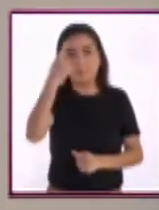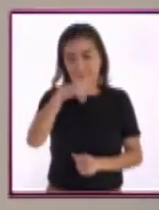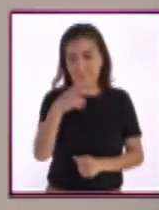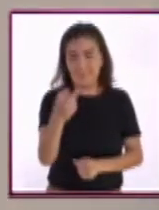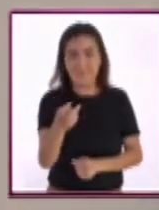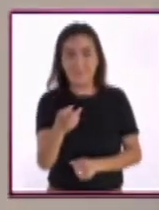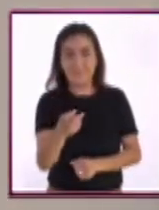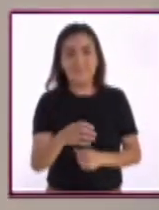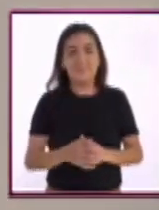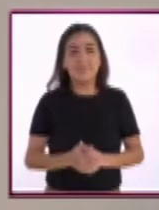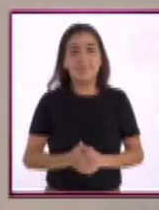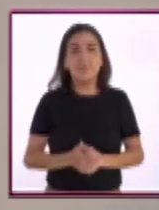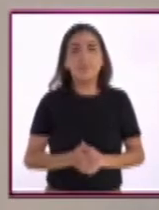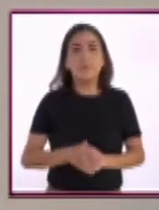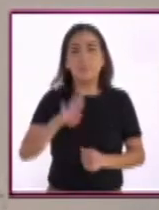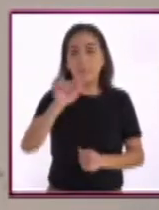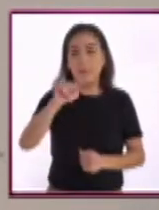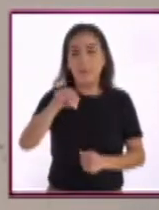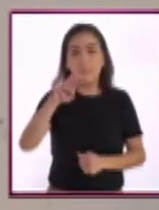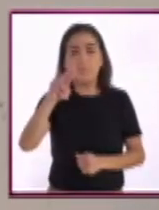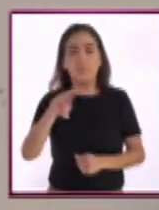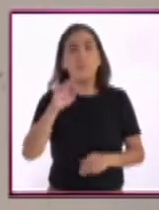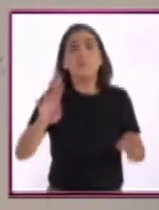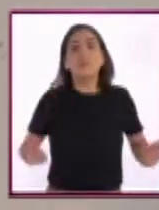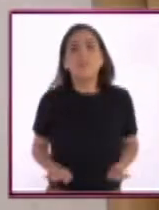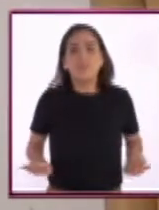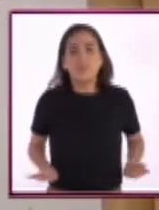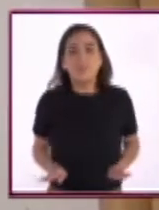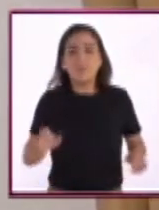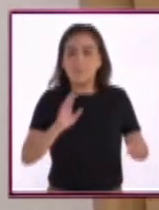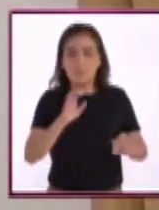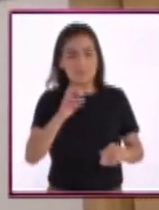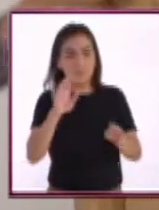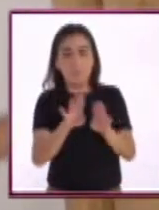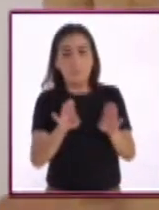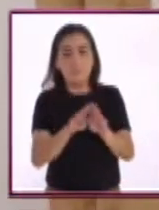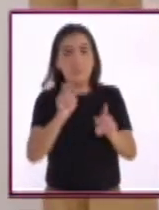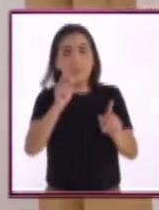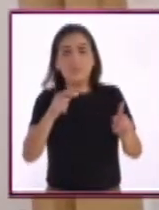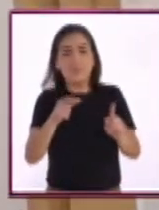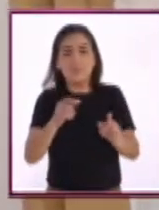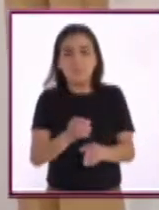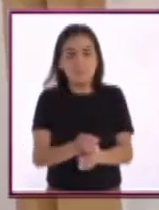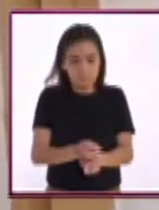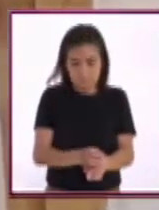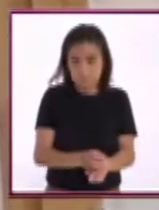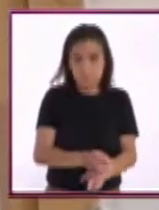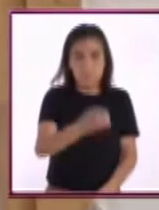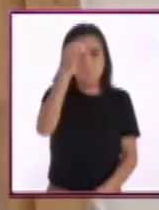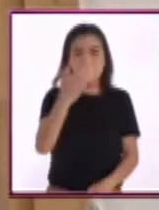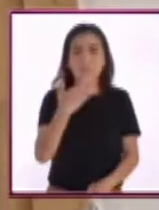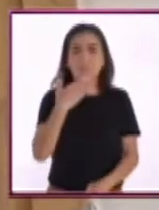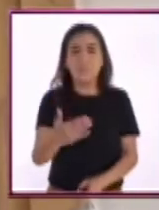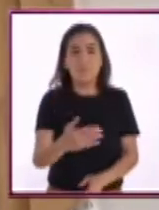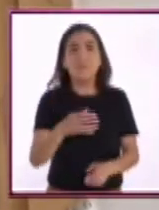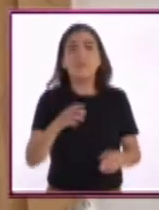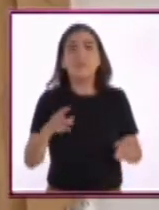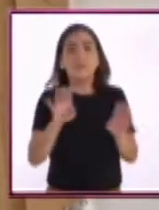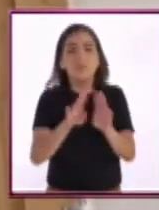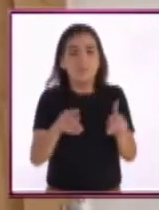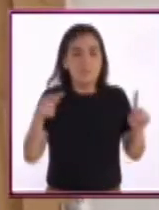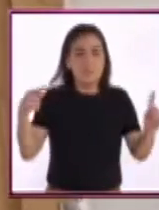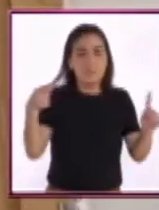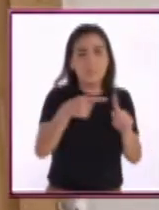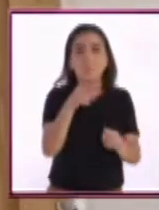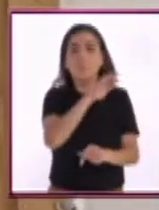estos paneles es un bambú que tiene una característica muy especial y que es muy recto. Son bambúes muy